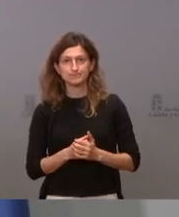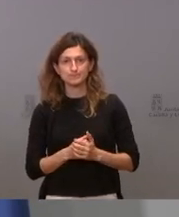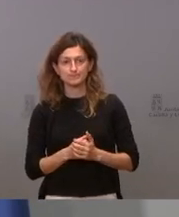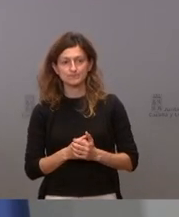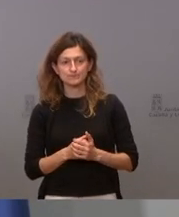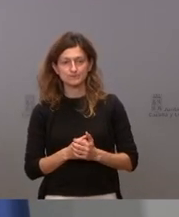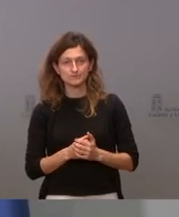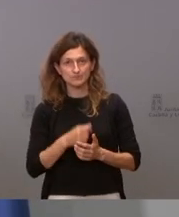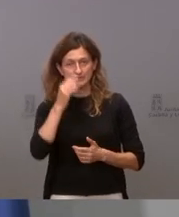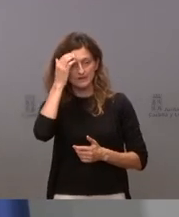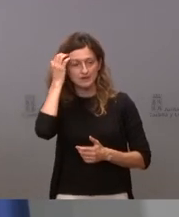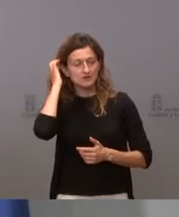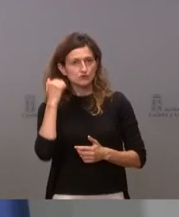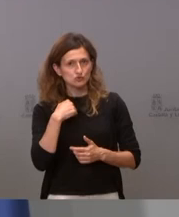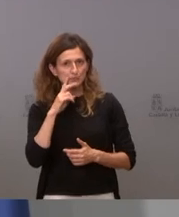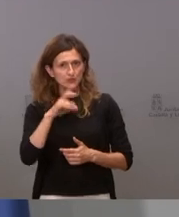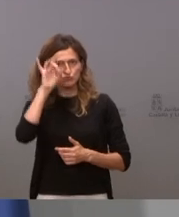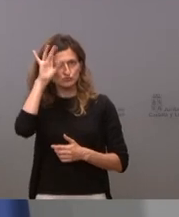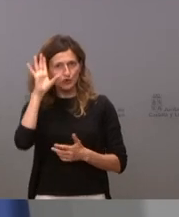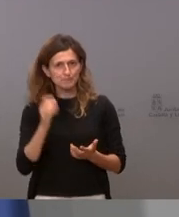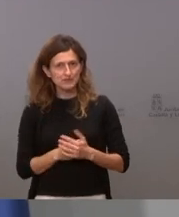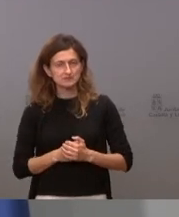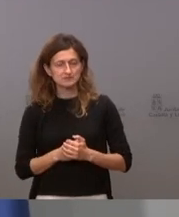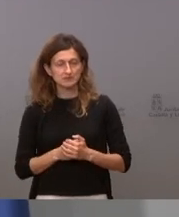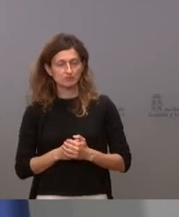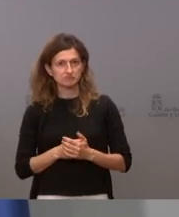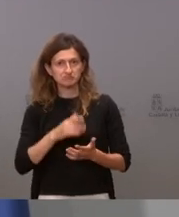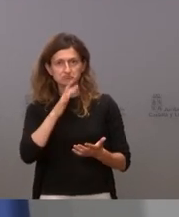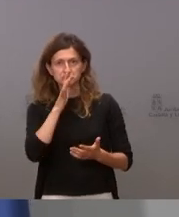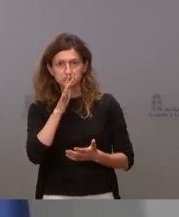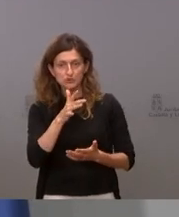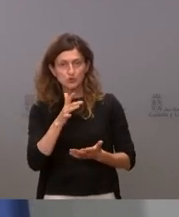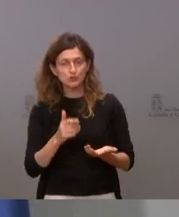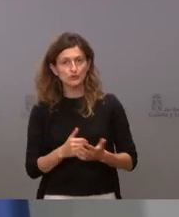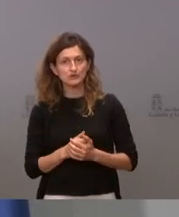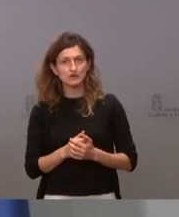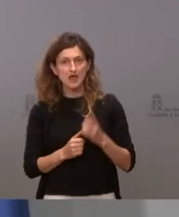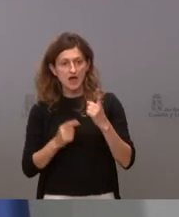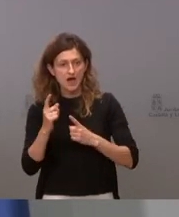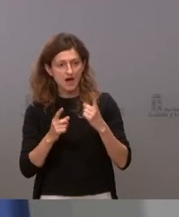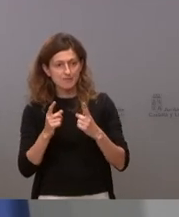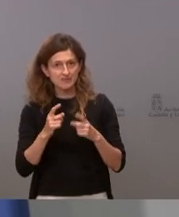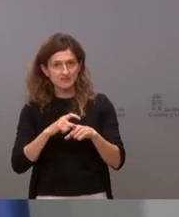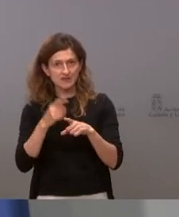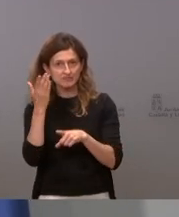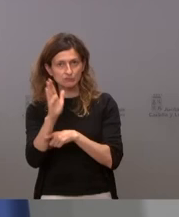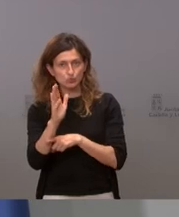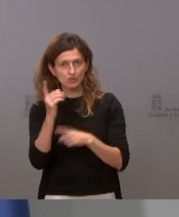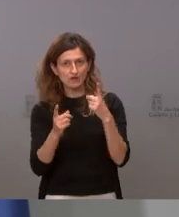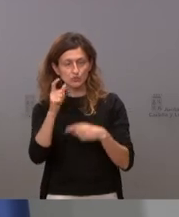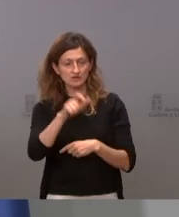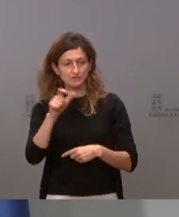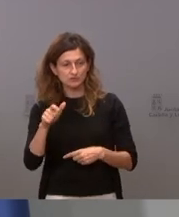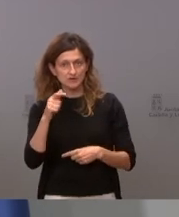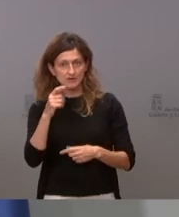no me deja de sorprender a veces el talante de algunas personas es decir llegar